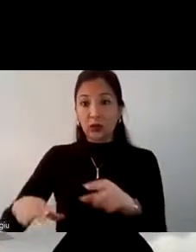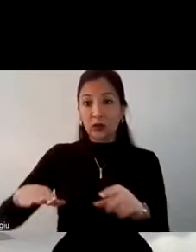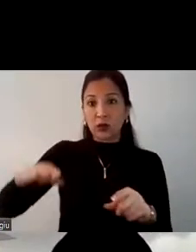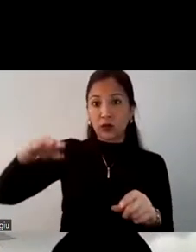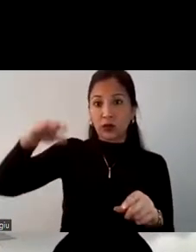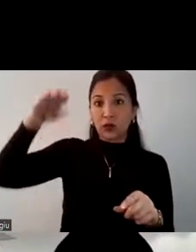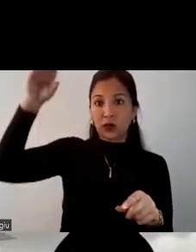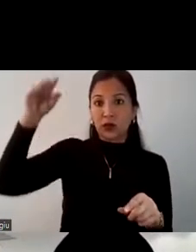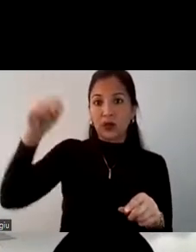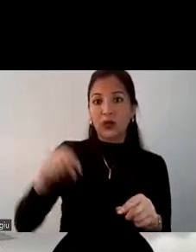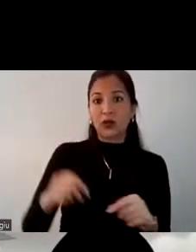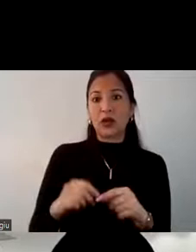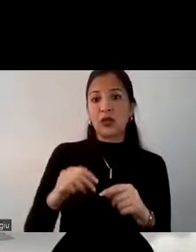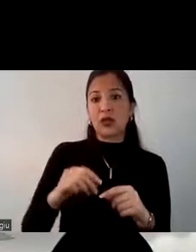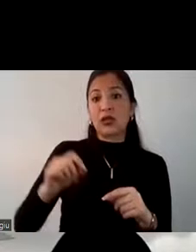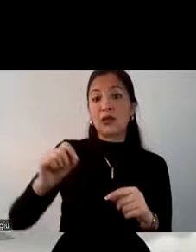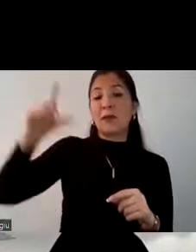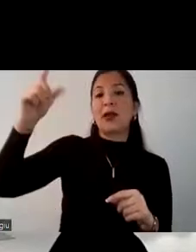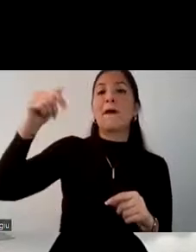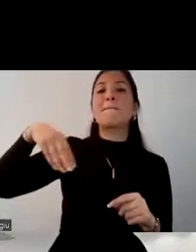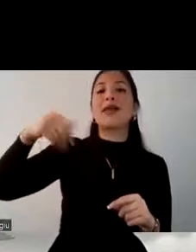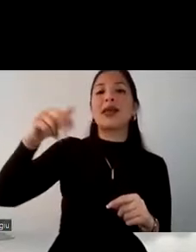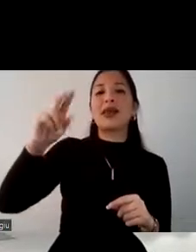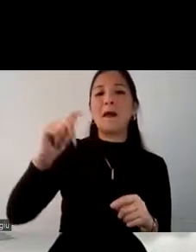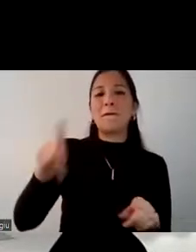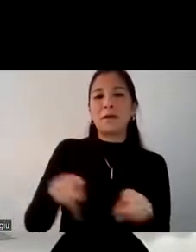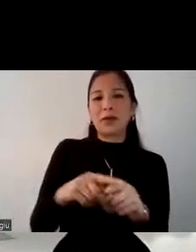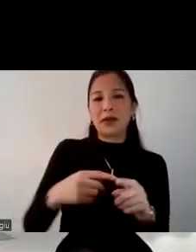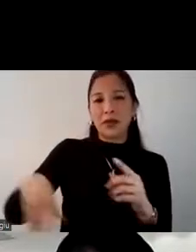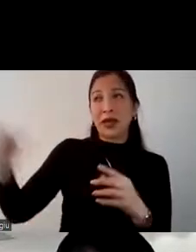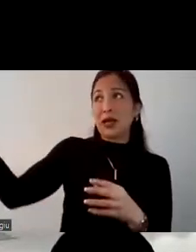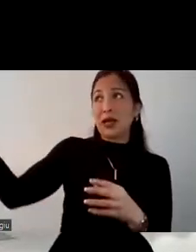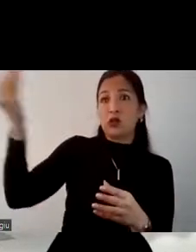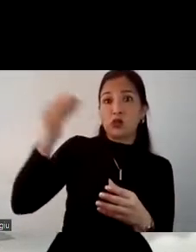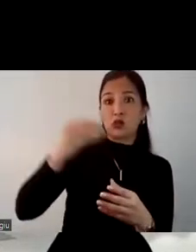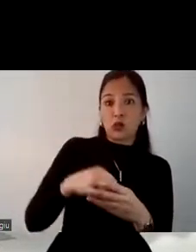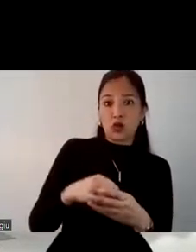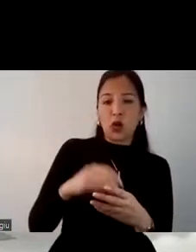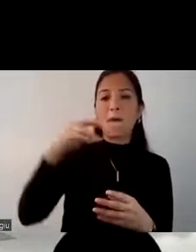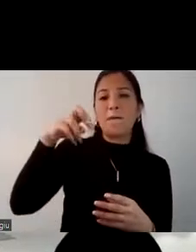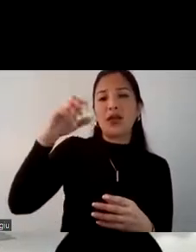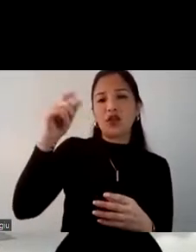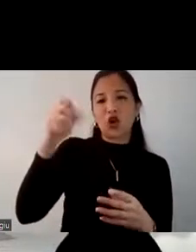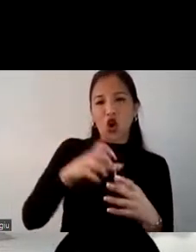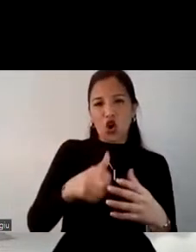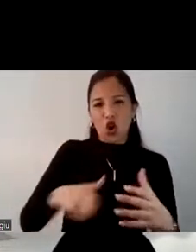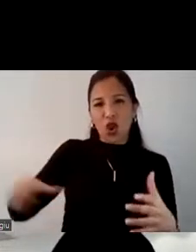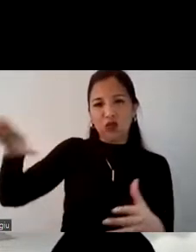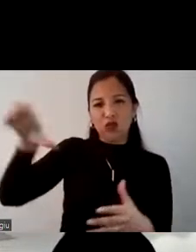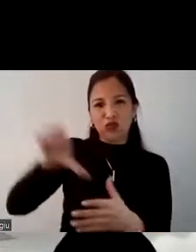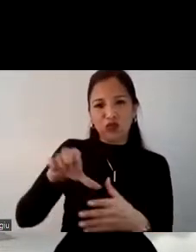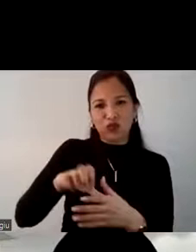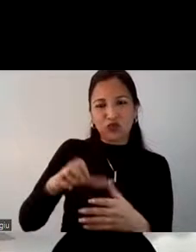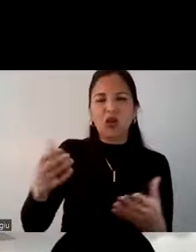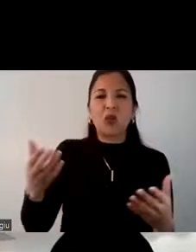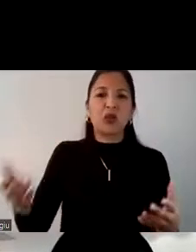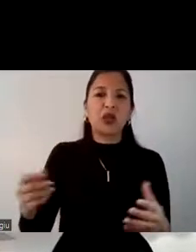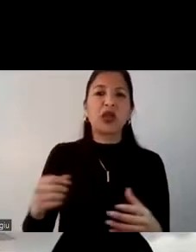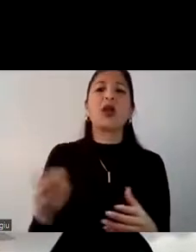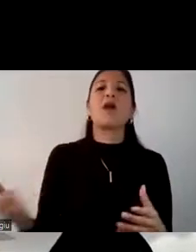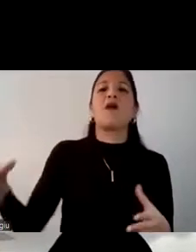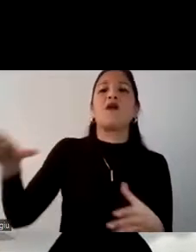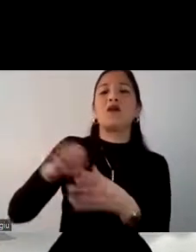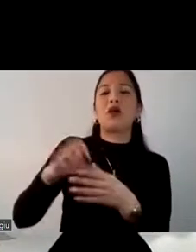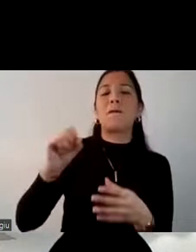pues se elevan los precios de las materias primas que ellos exportan y de igual modo el petróleo. ¿Y por qué el petróleo? Porque es su principal fuente de